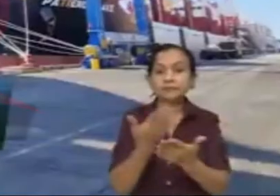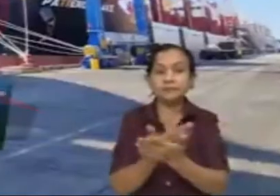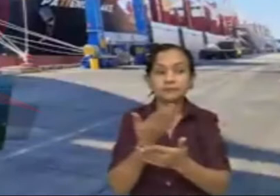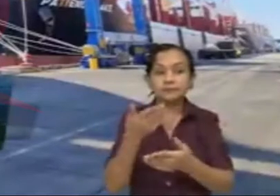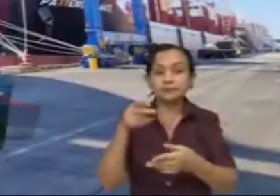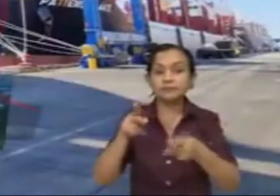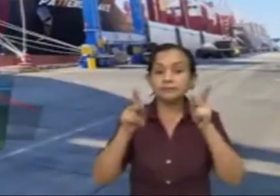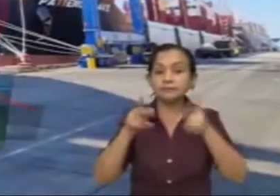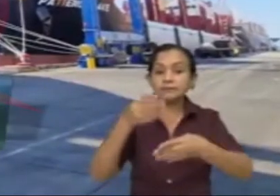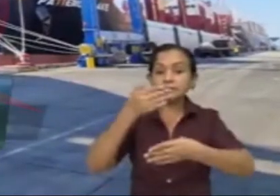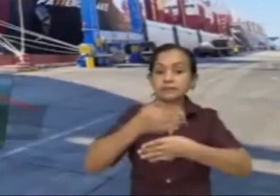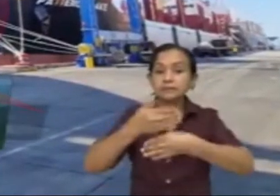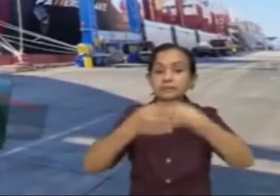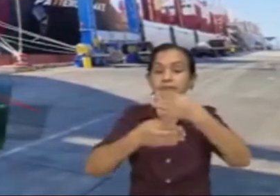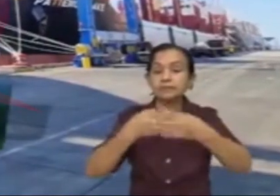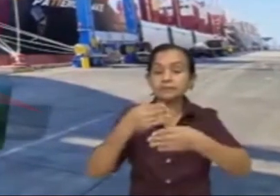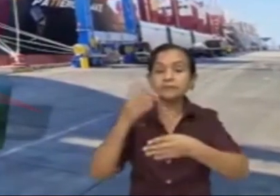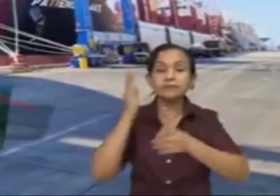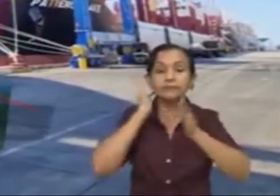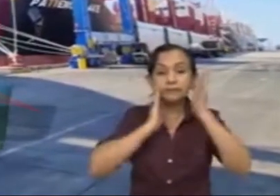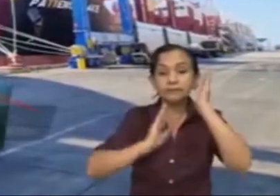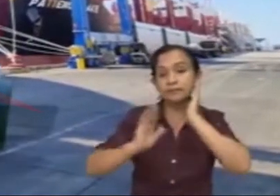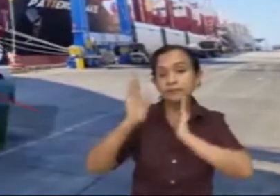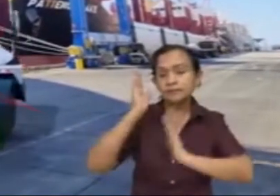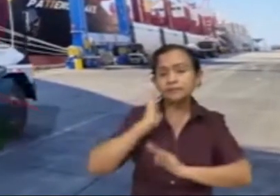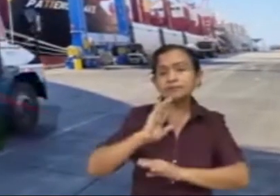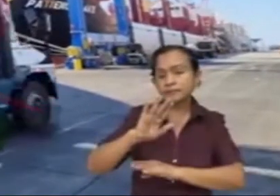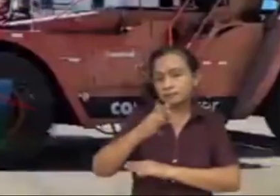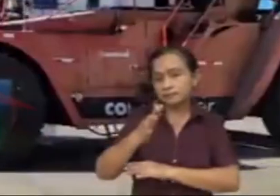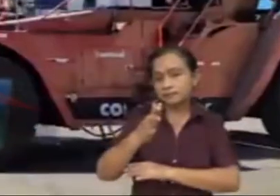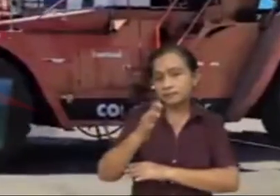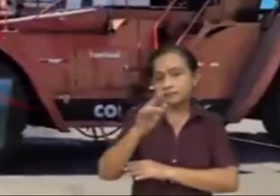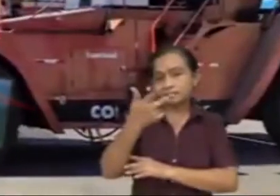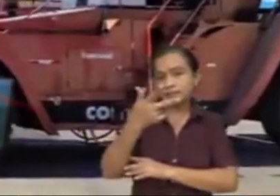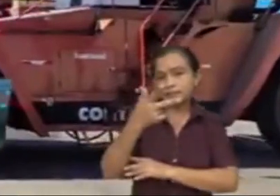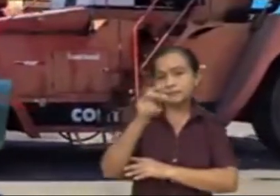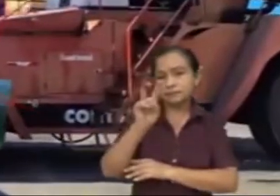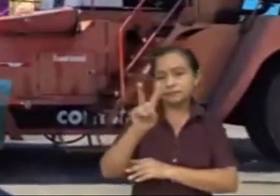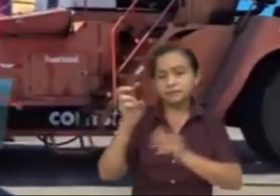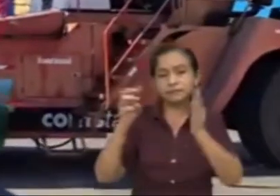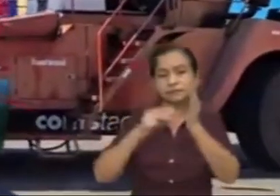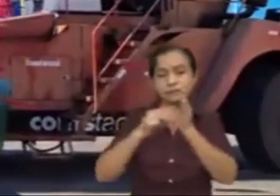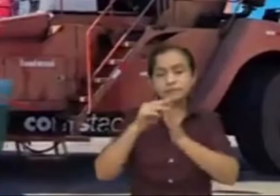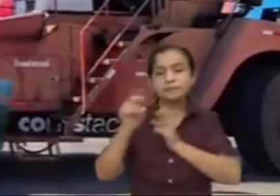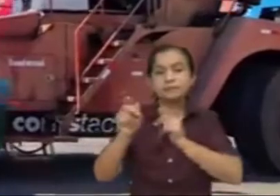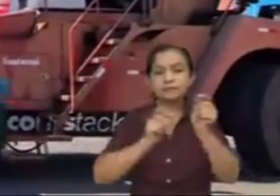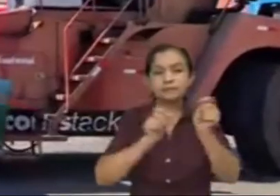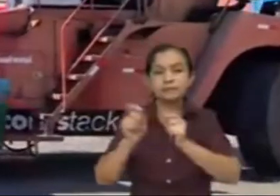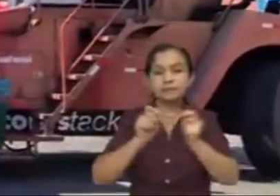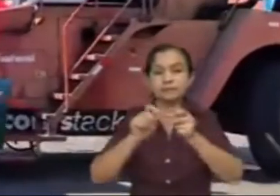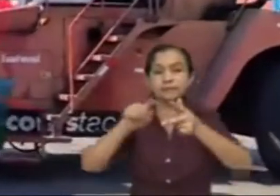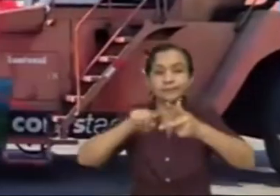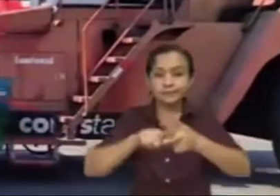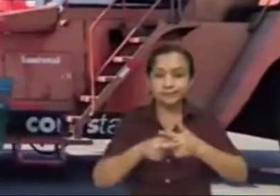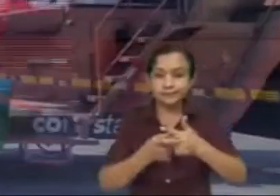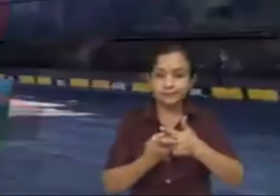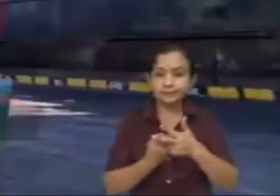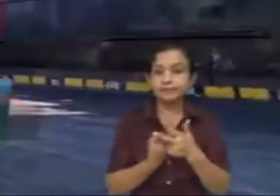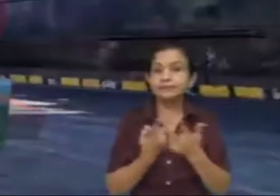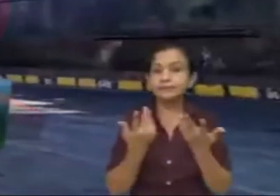y vamos a tener ya la capacidad para poder enfrentar la deuda de los 220